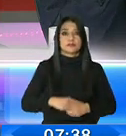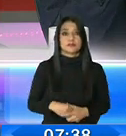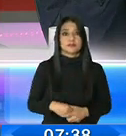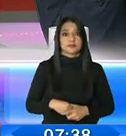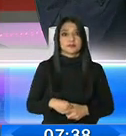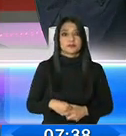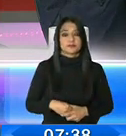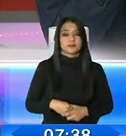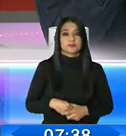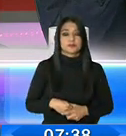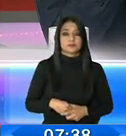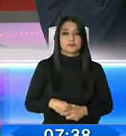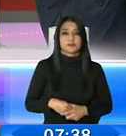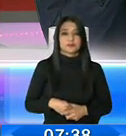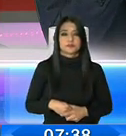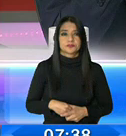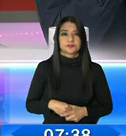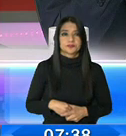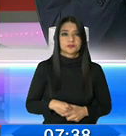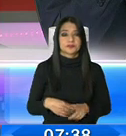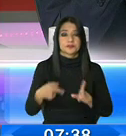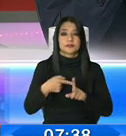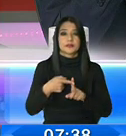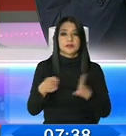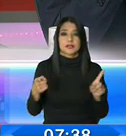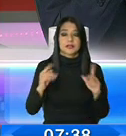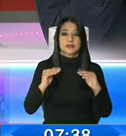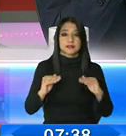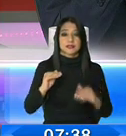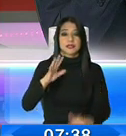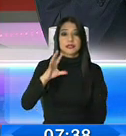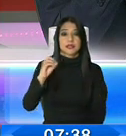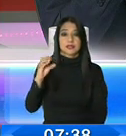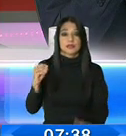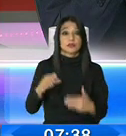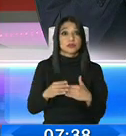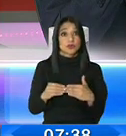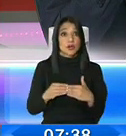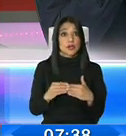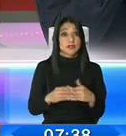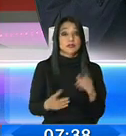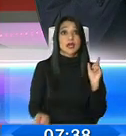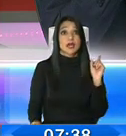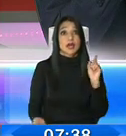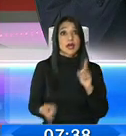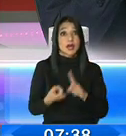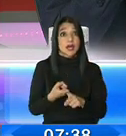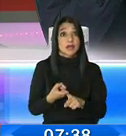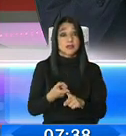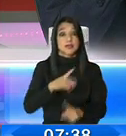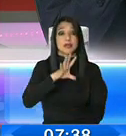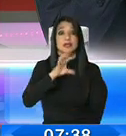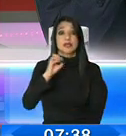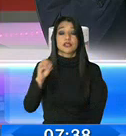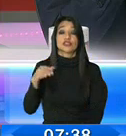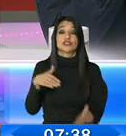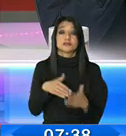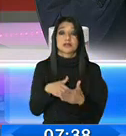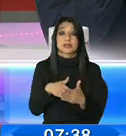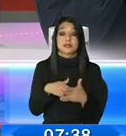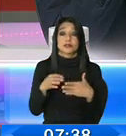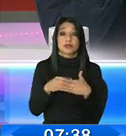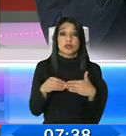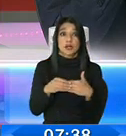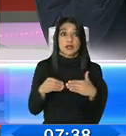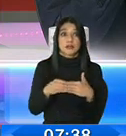Los montos van montos desde un monto mínimo de 500 dólares hasta 500 mil dólares. Van